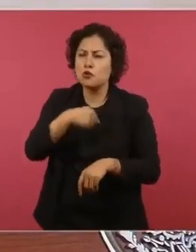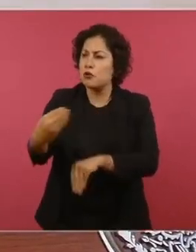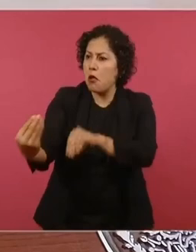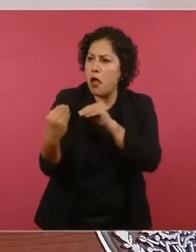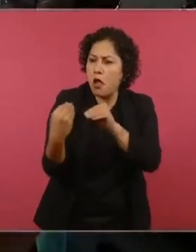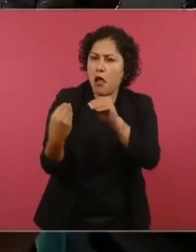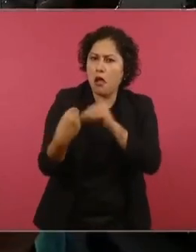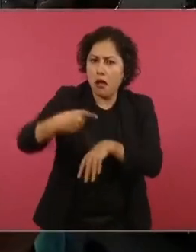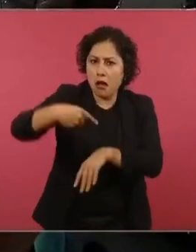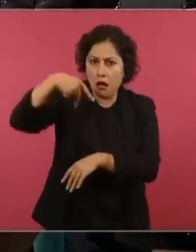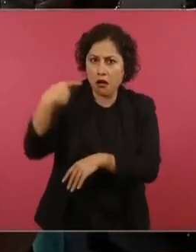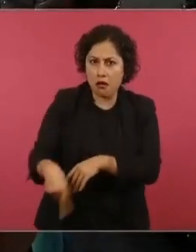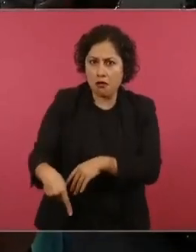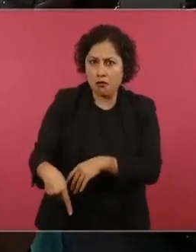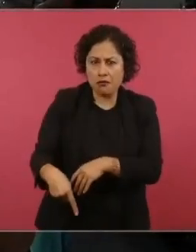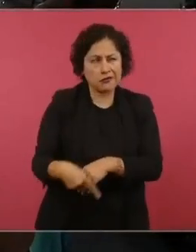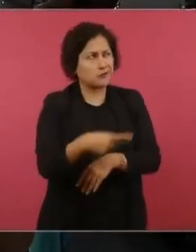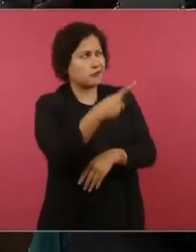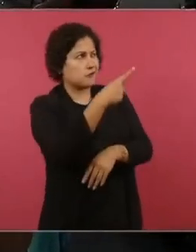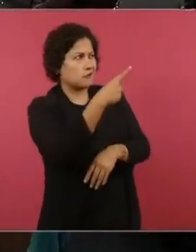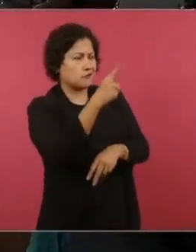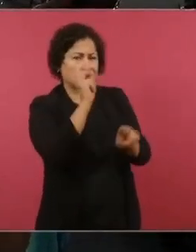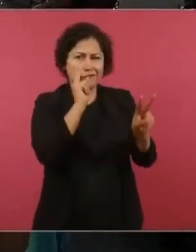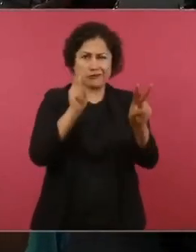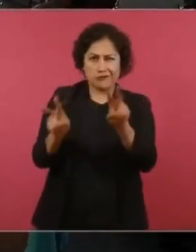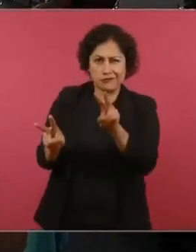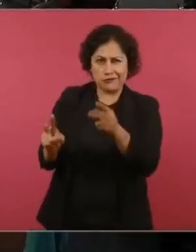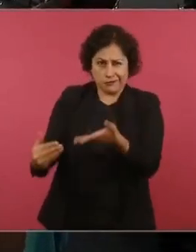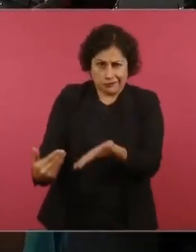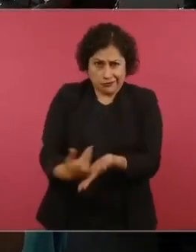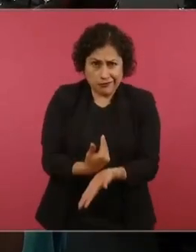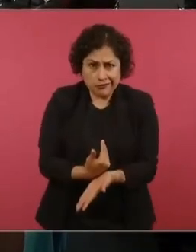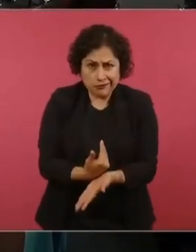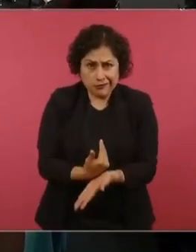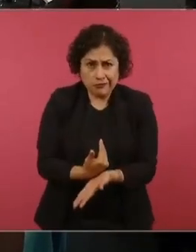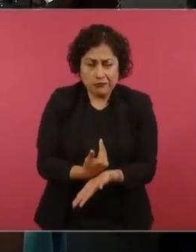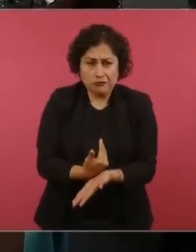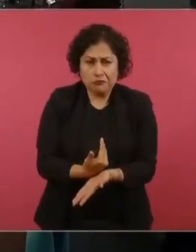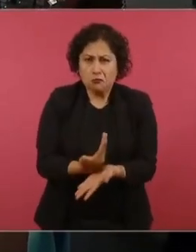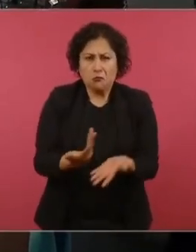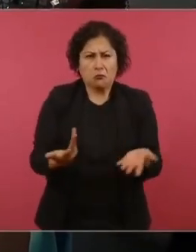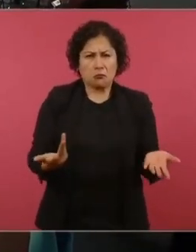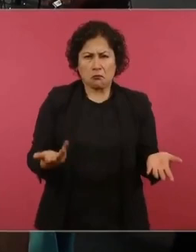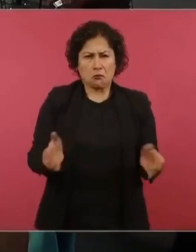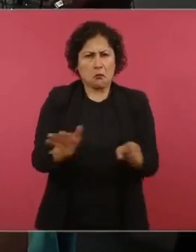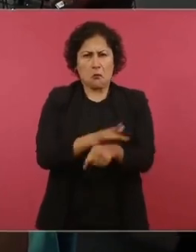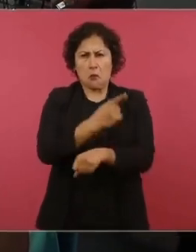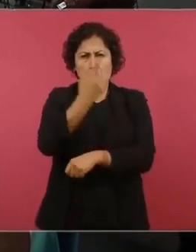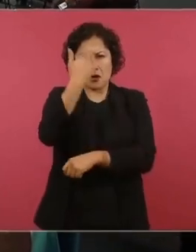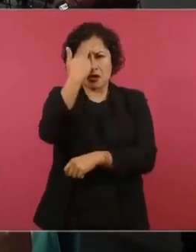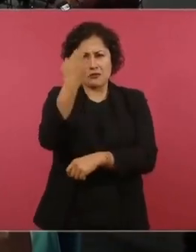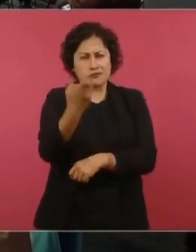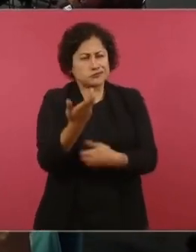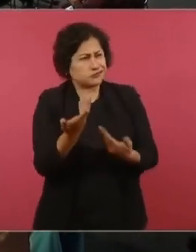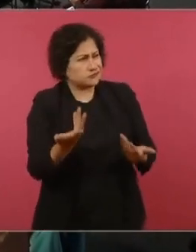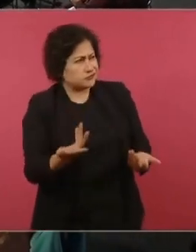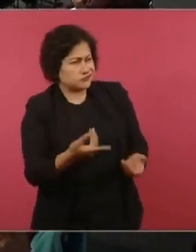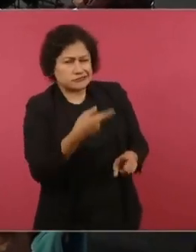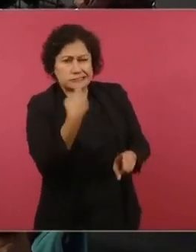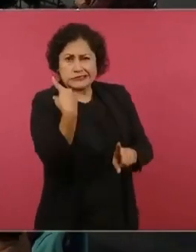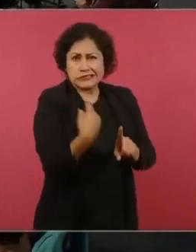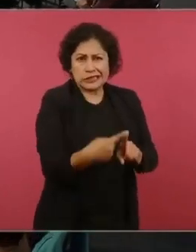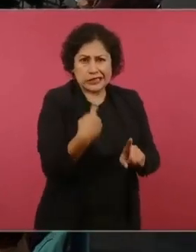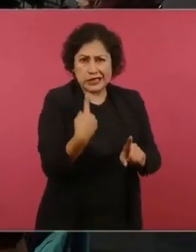para intervenir? ¿Cuál es el fundamento